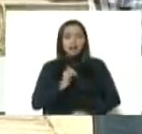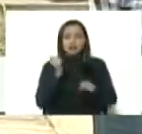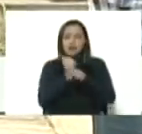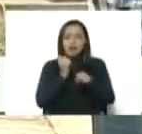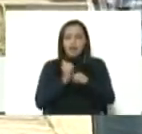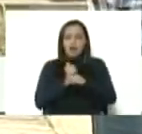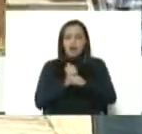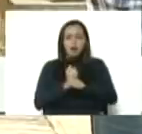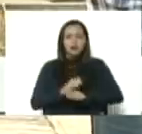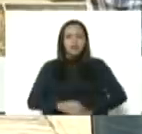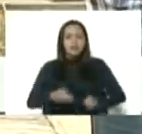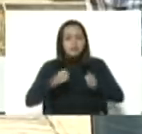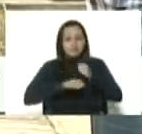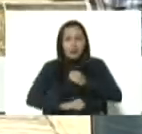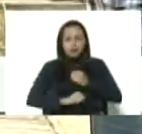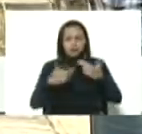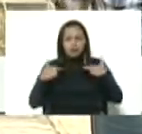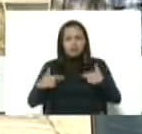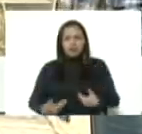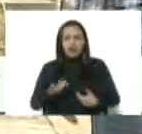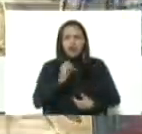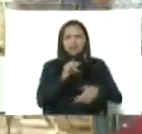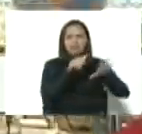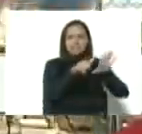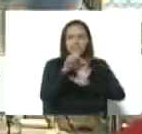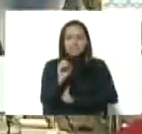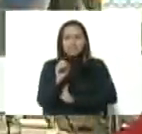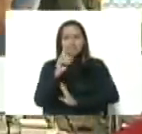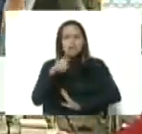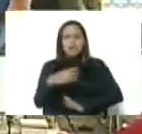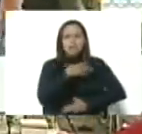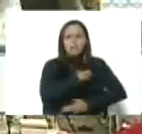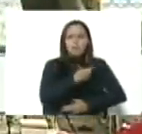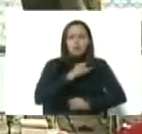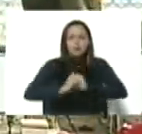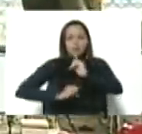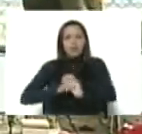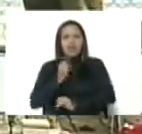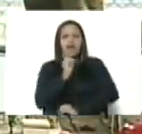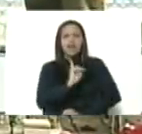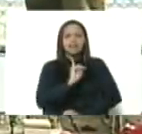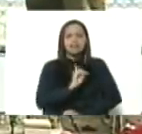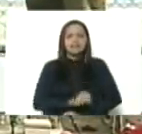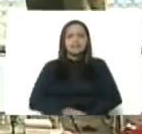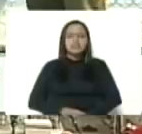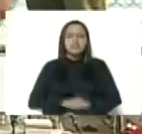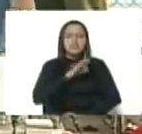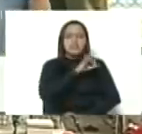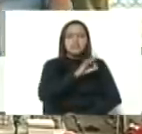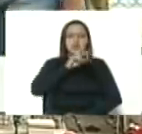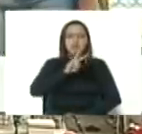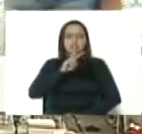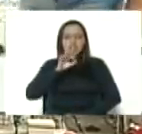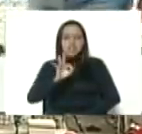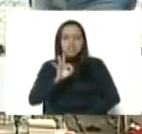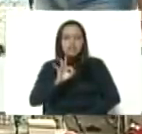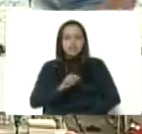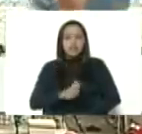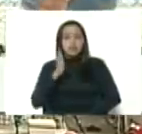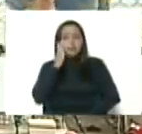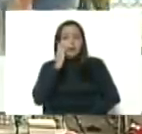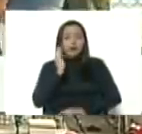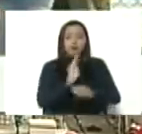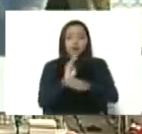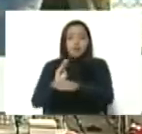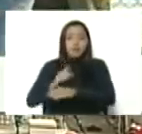60 partos humanizados. Tenemos en lactancia materna, tenemos 323 protegidas. En